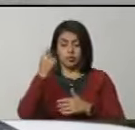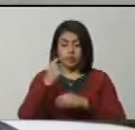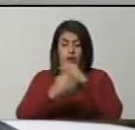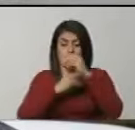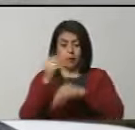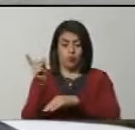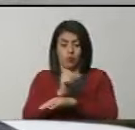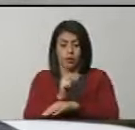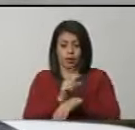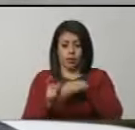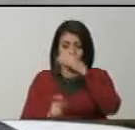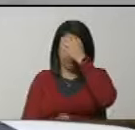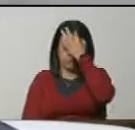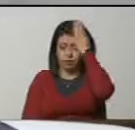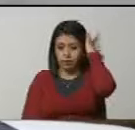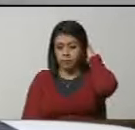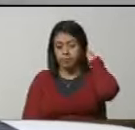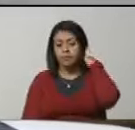hagámoslo lo más pronto posible.